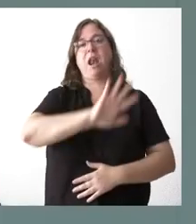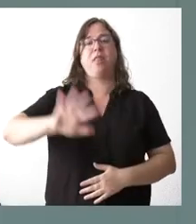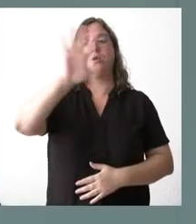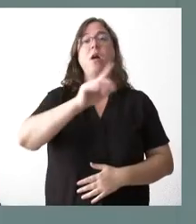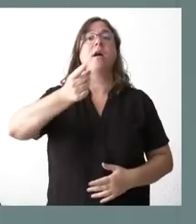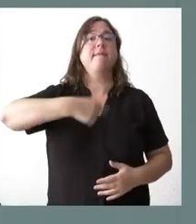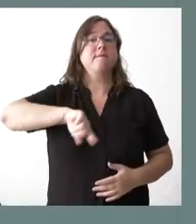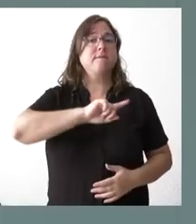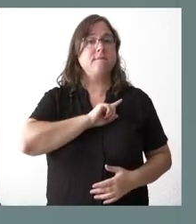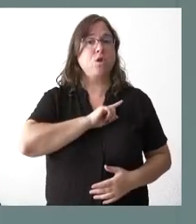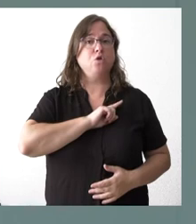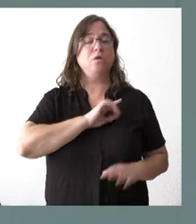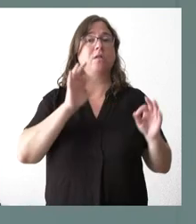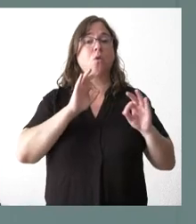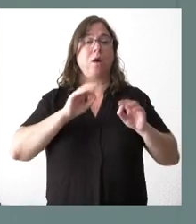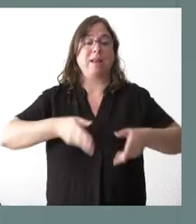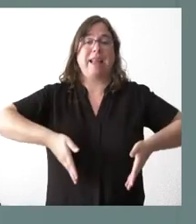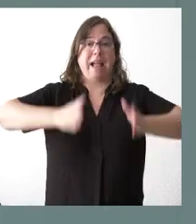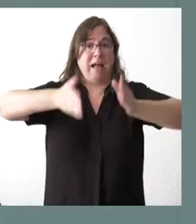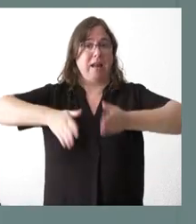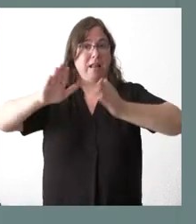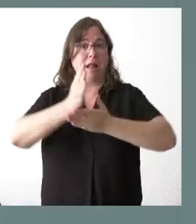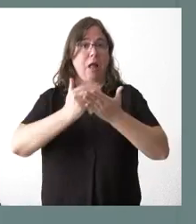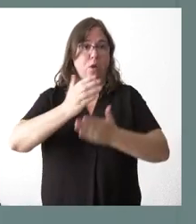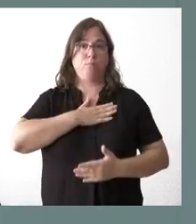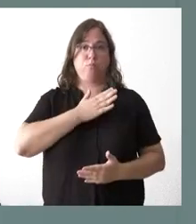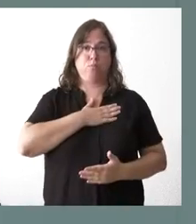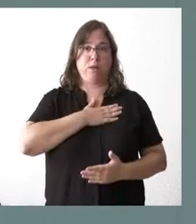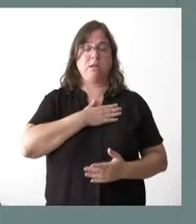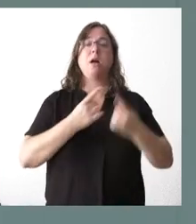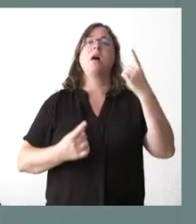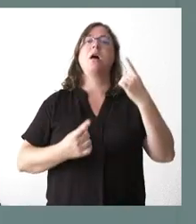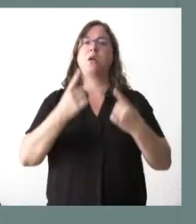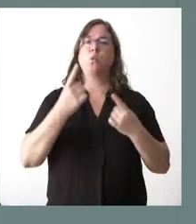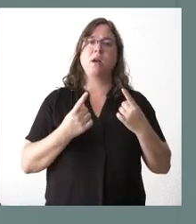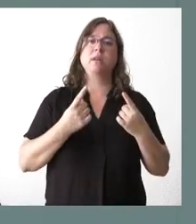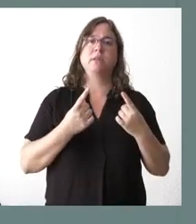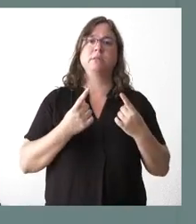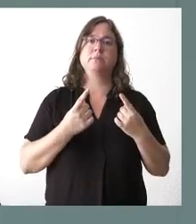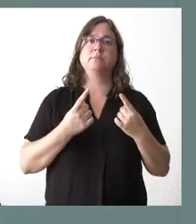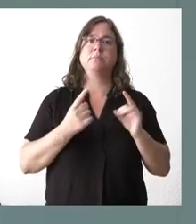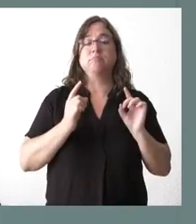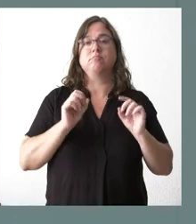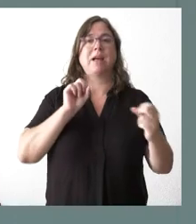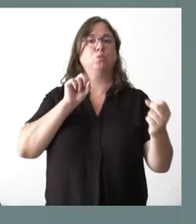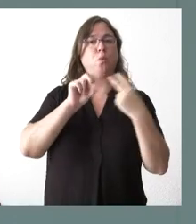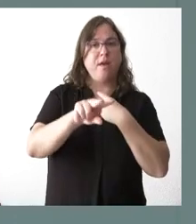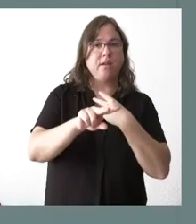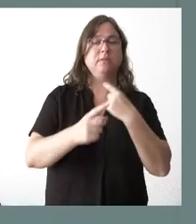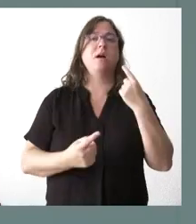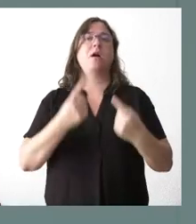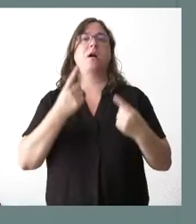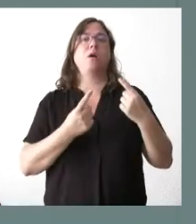Nosotros en las carreteras autonómicas que tenemos, y algunas de ellas son autovías y algunas de ellas pasan